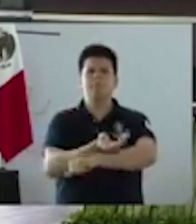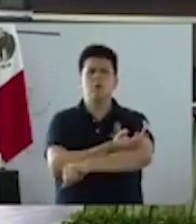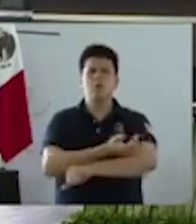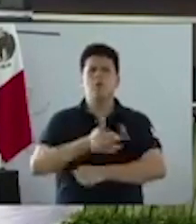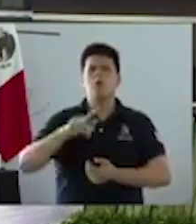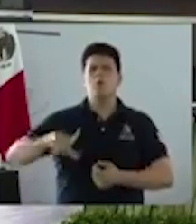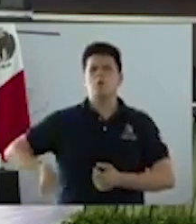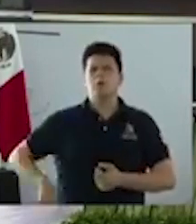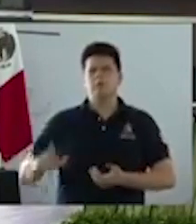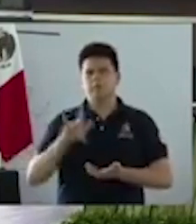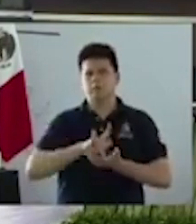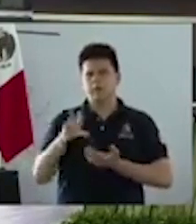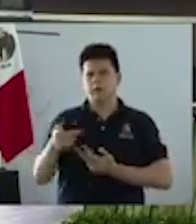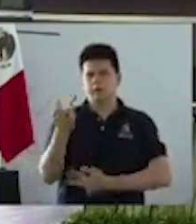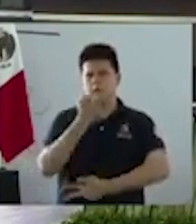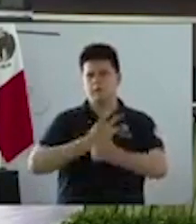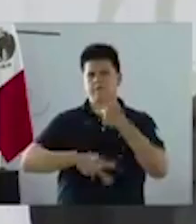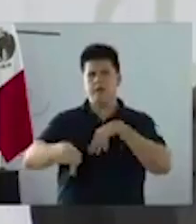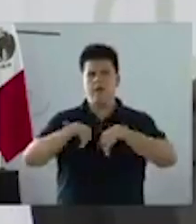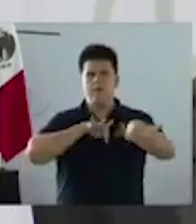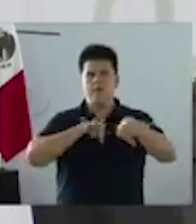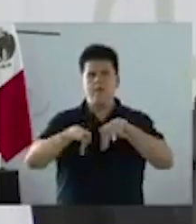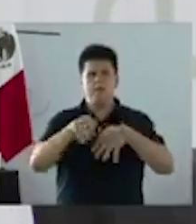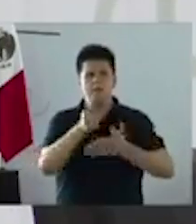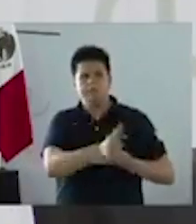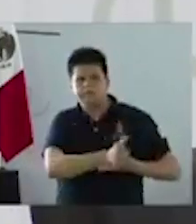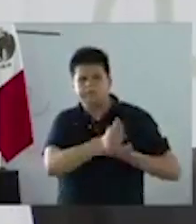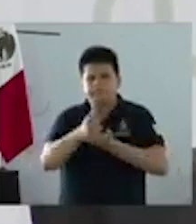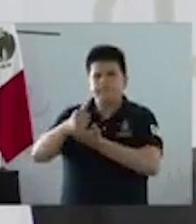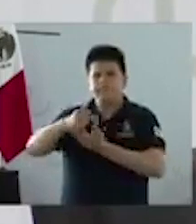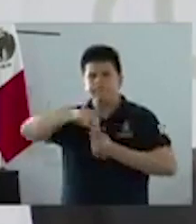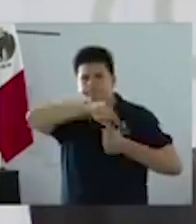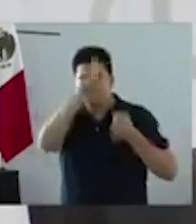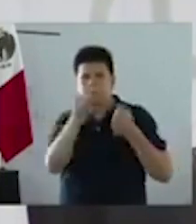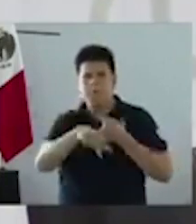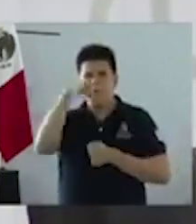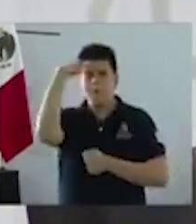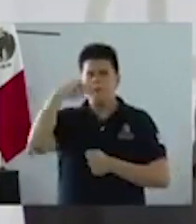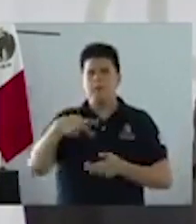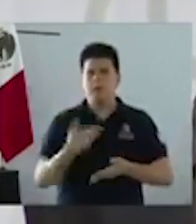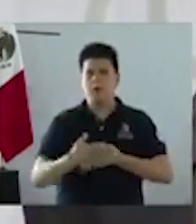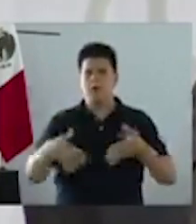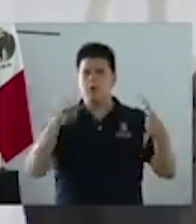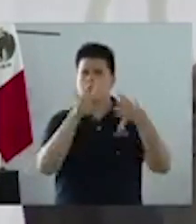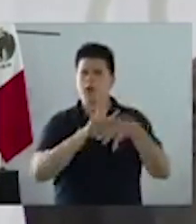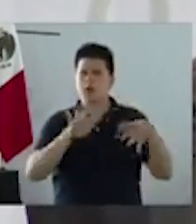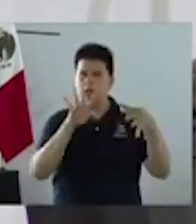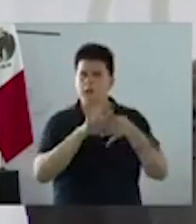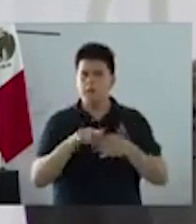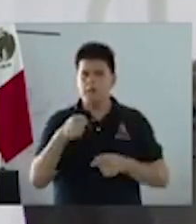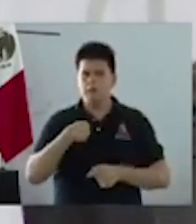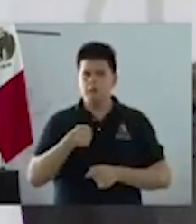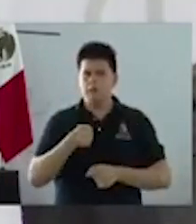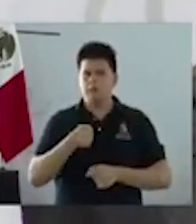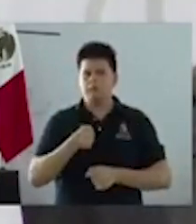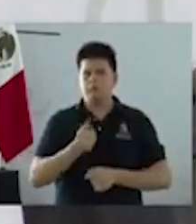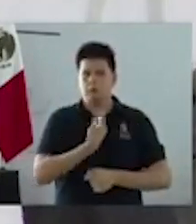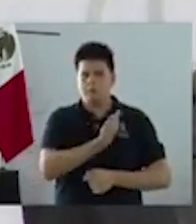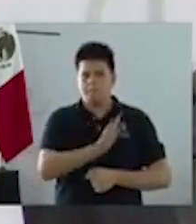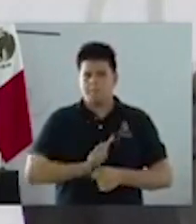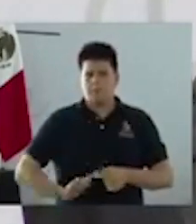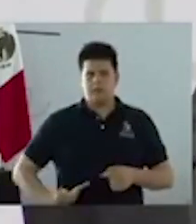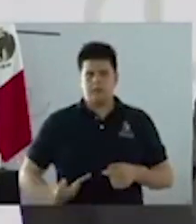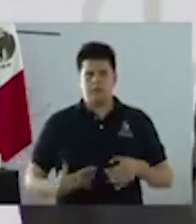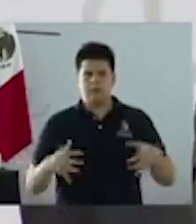siempre gracias por este trabajo a favor de México. Quiero comentarles que como presidente de la Alianza